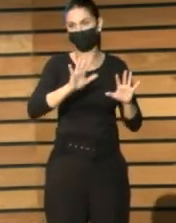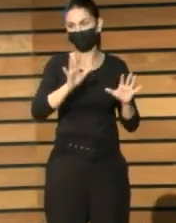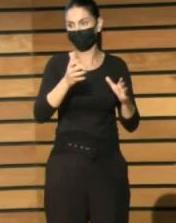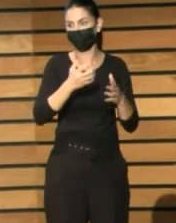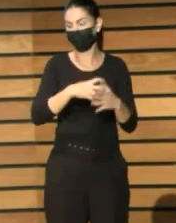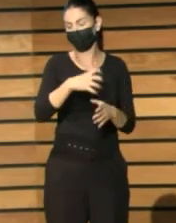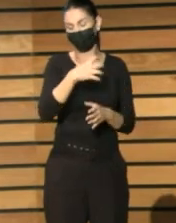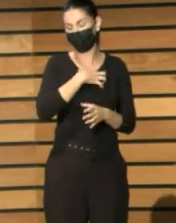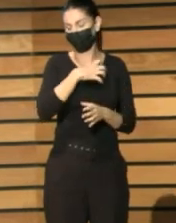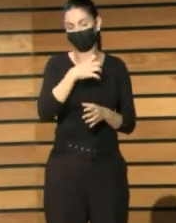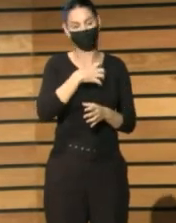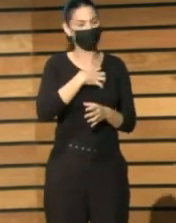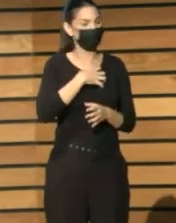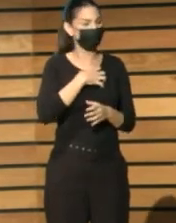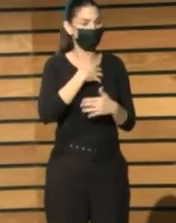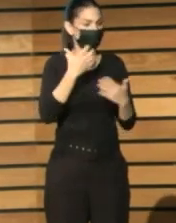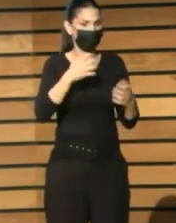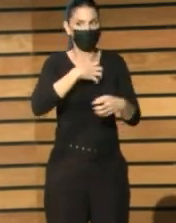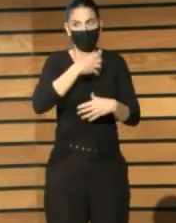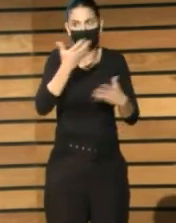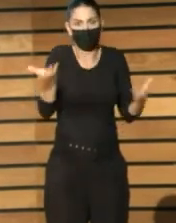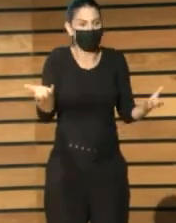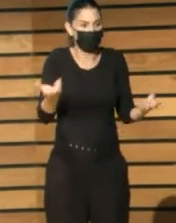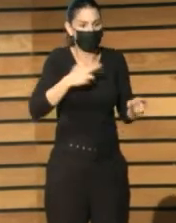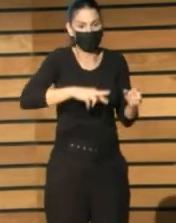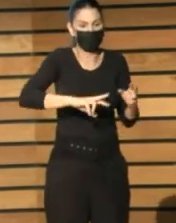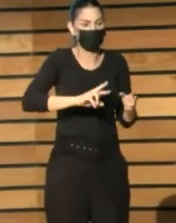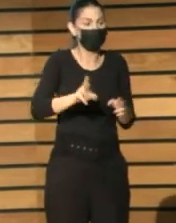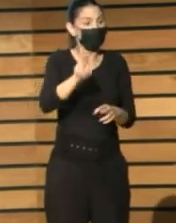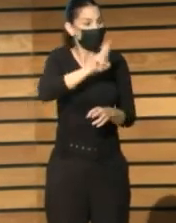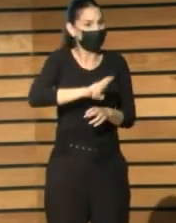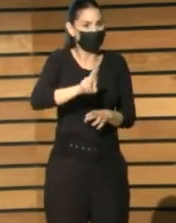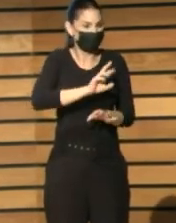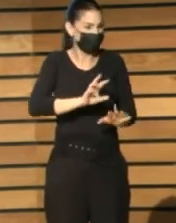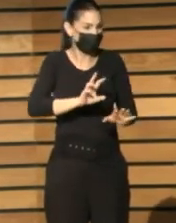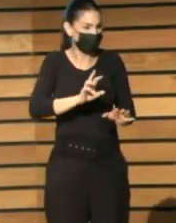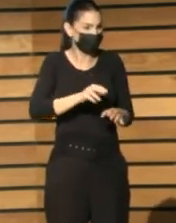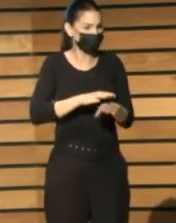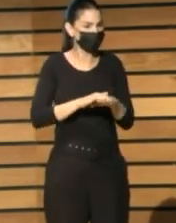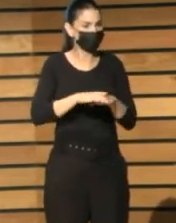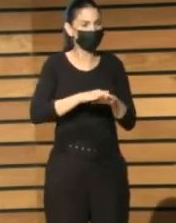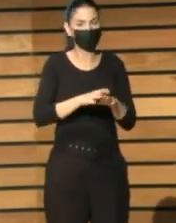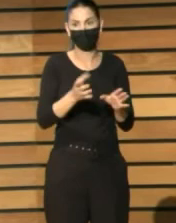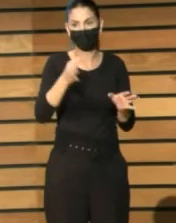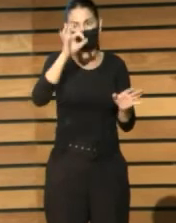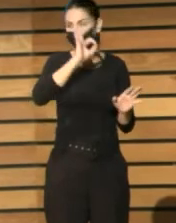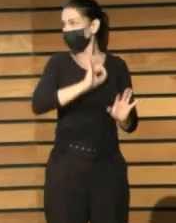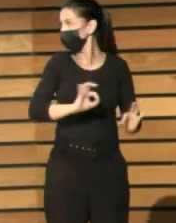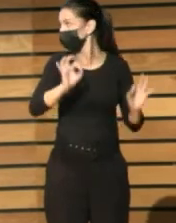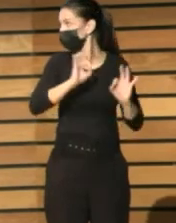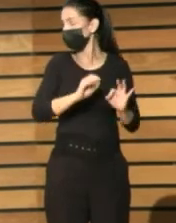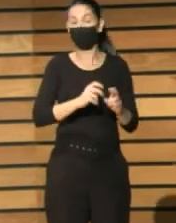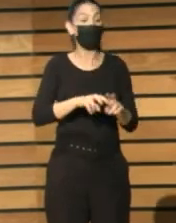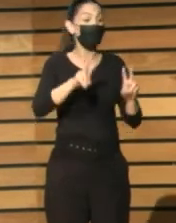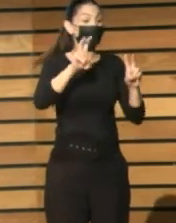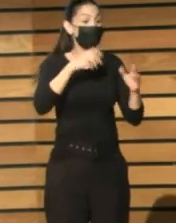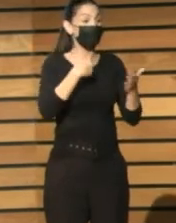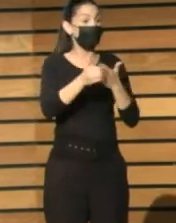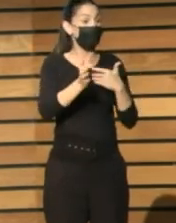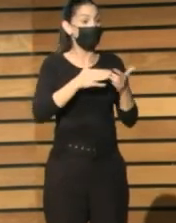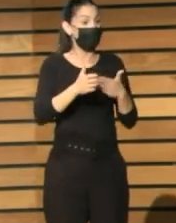No se pueden poner en ningún sitio ni recuperar. Digitalización sin tener en cuenta los derechos de propiedad intelectual.